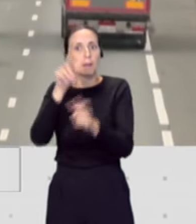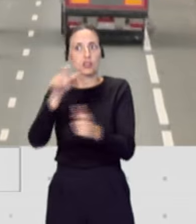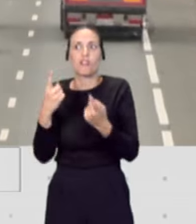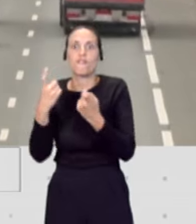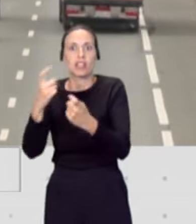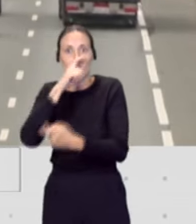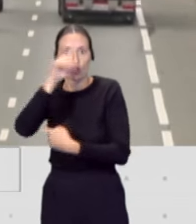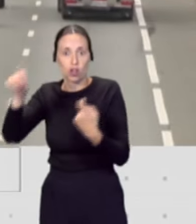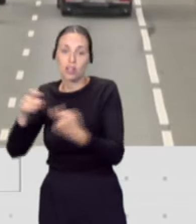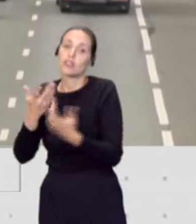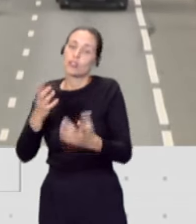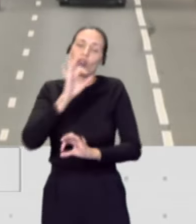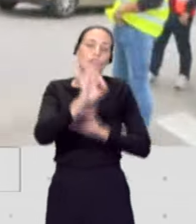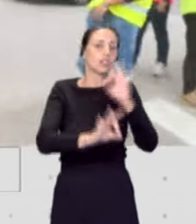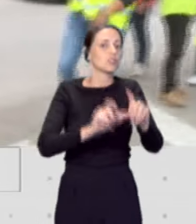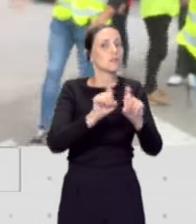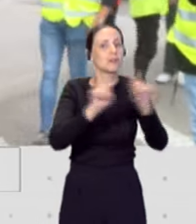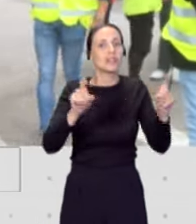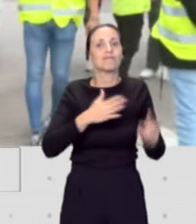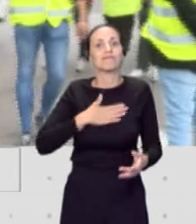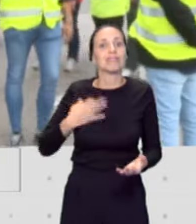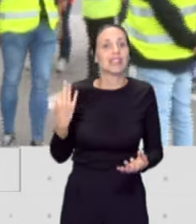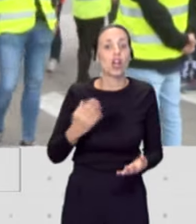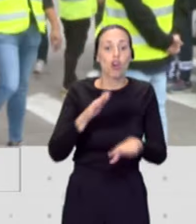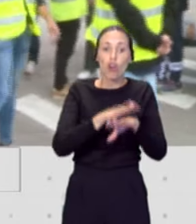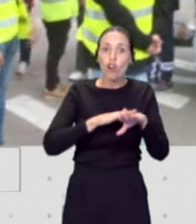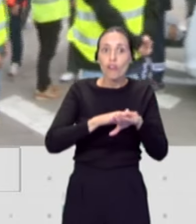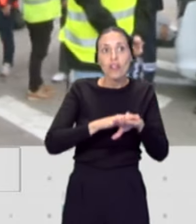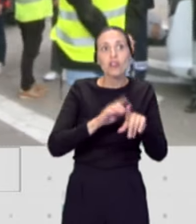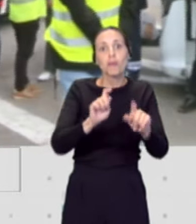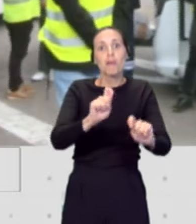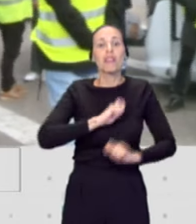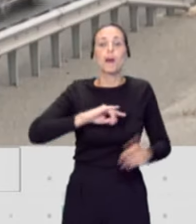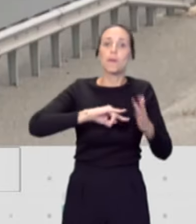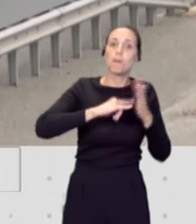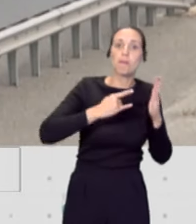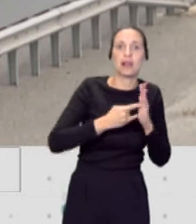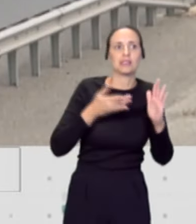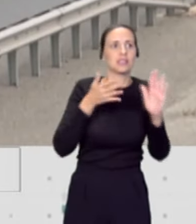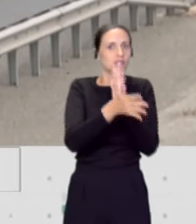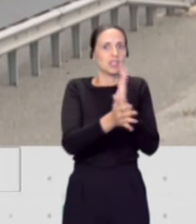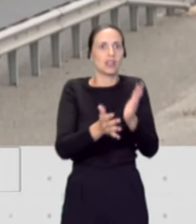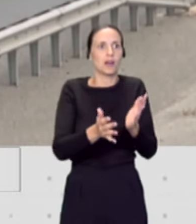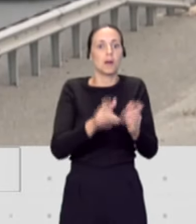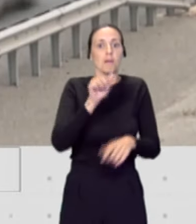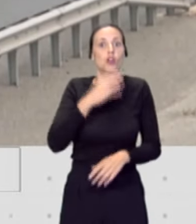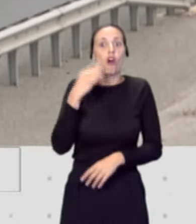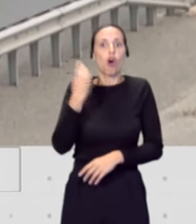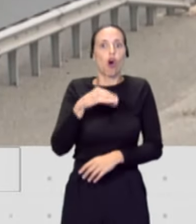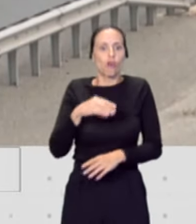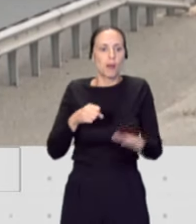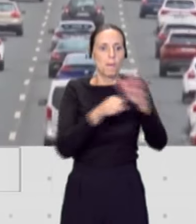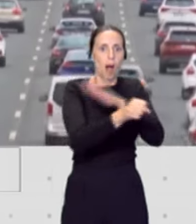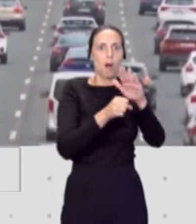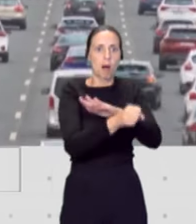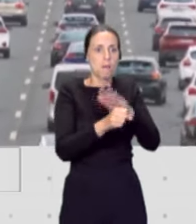parte de las organizaciones empresariales que el Gobierno aporte un plan que favorezca el que nuevas generaciones se vayan incorporando a esta